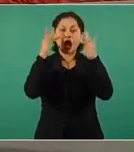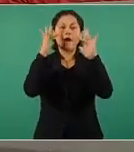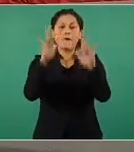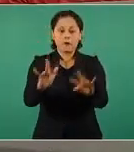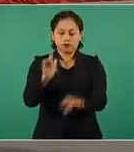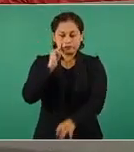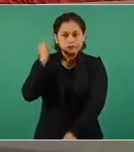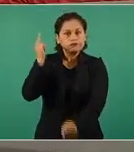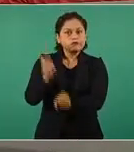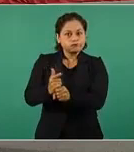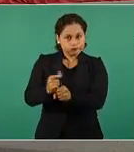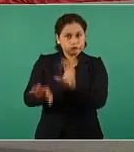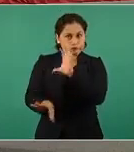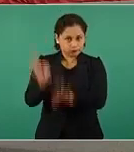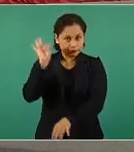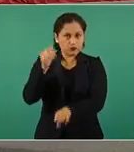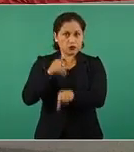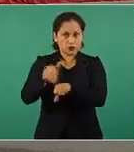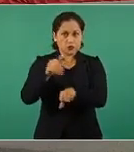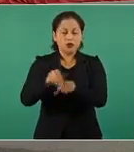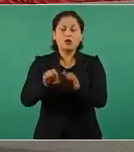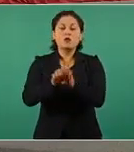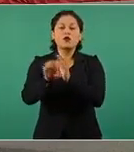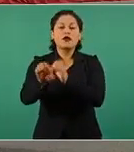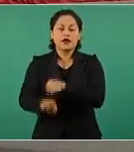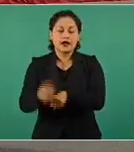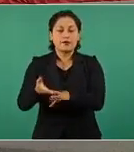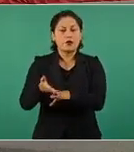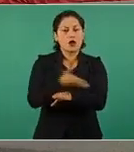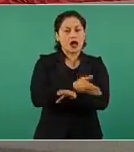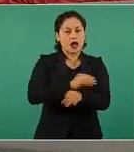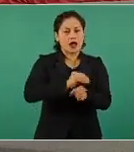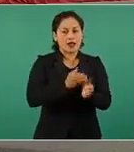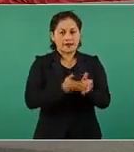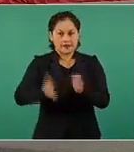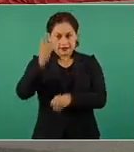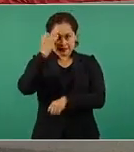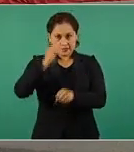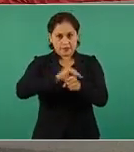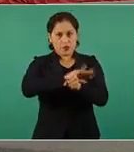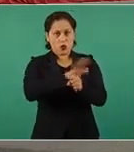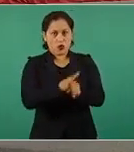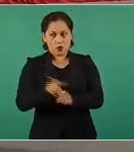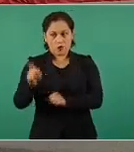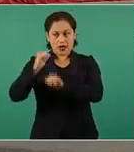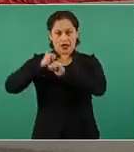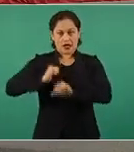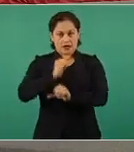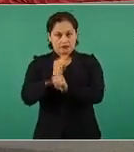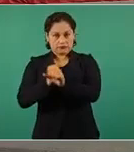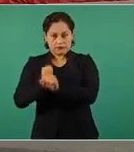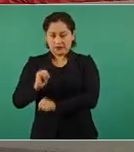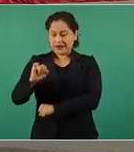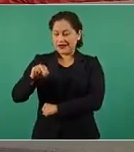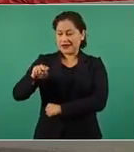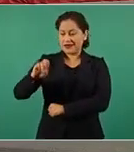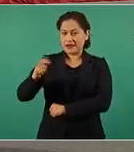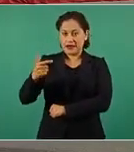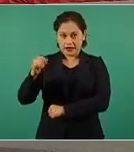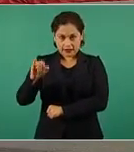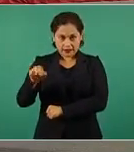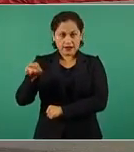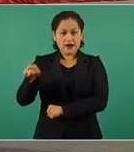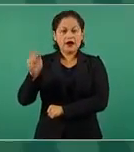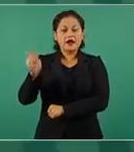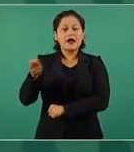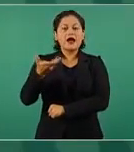COVID que realizó el Instituto Nacional de Estadística e Informática, en donde señala